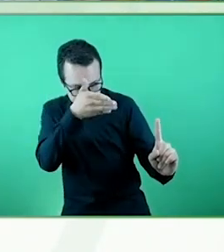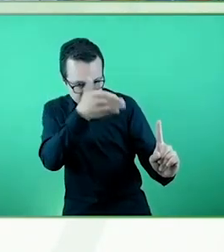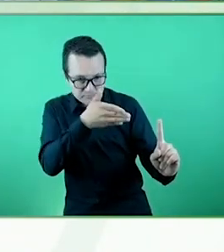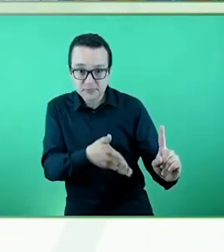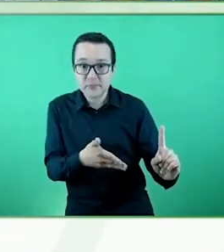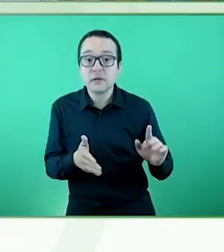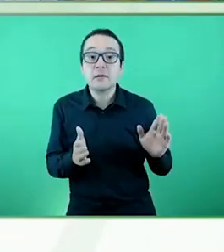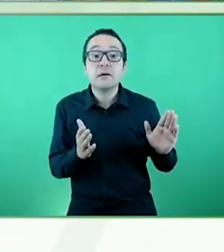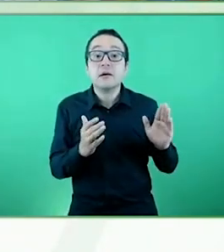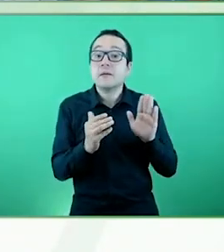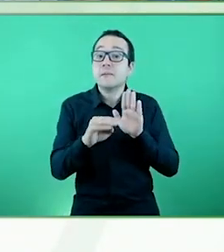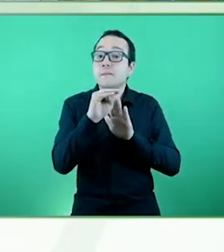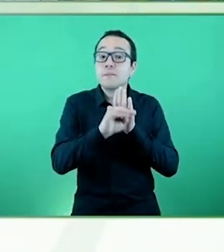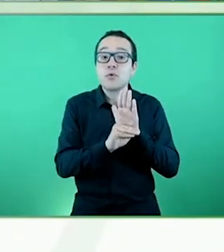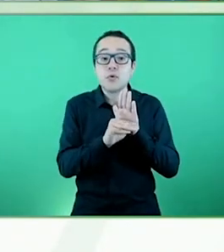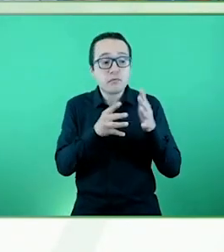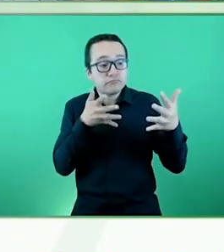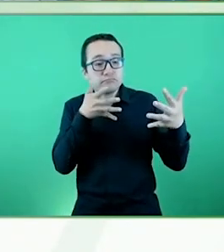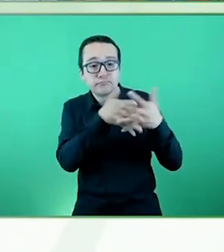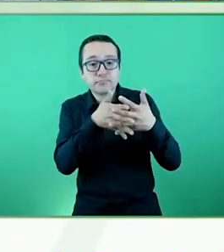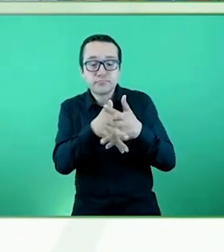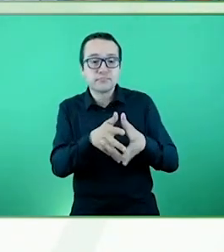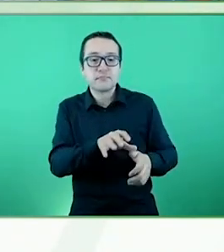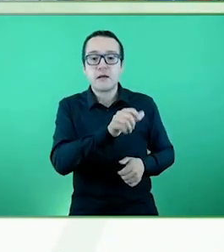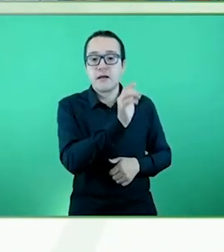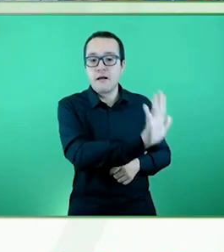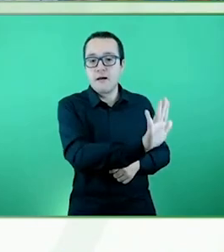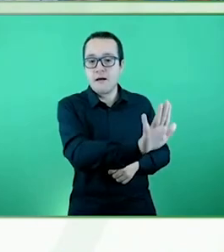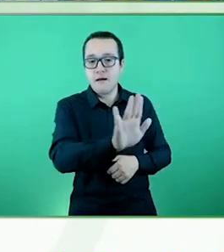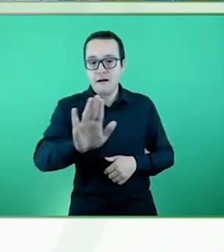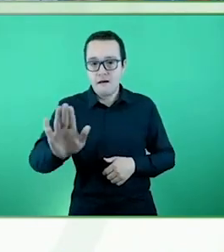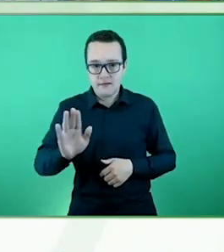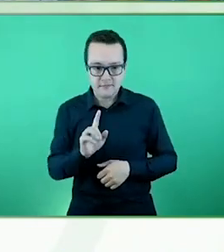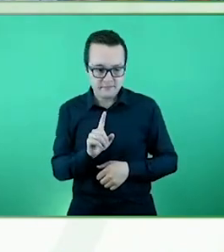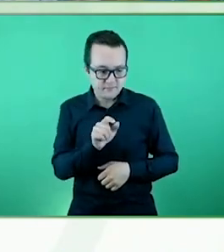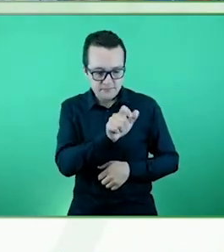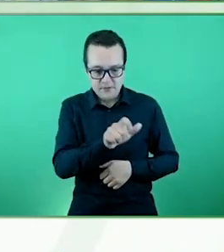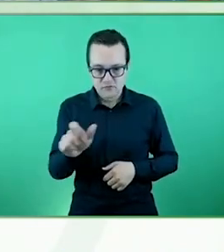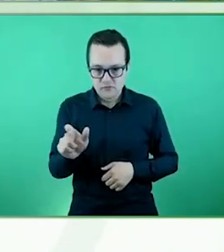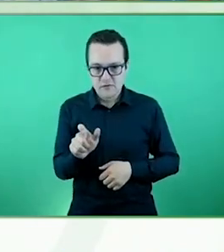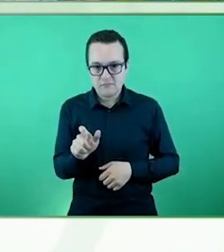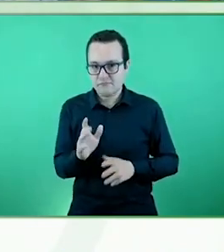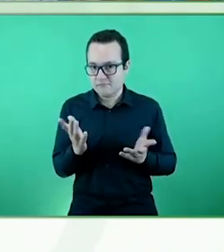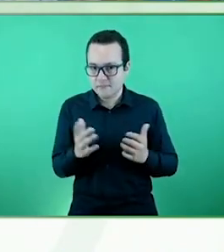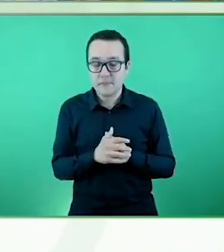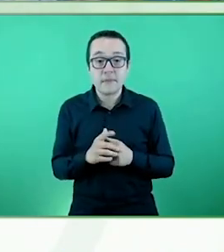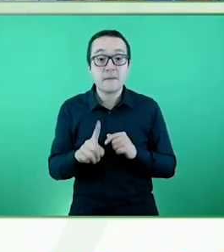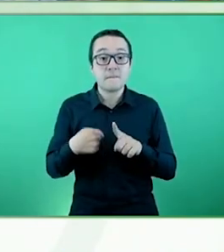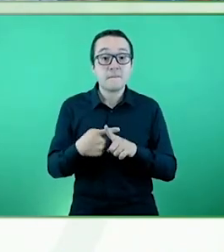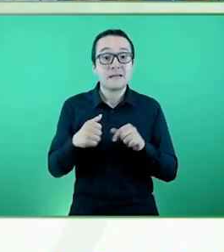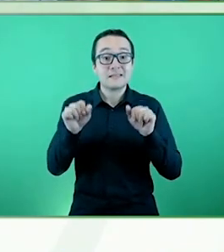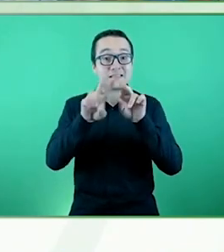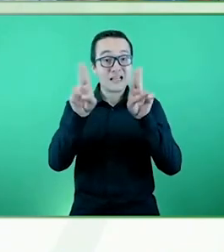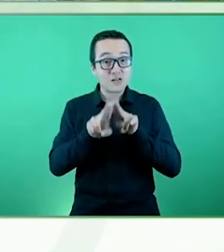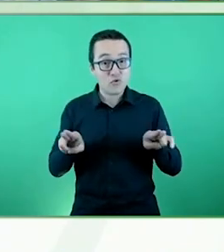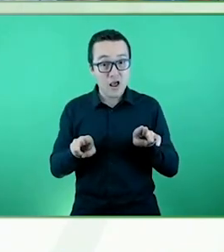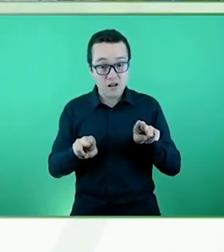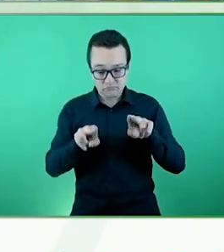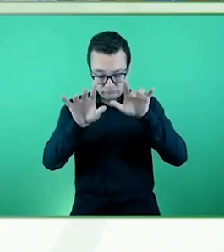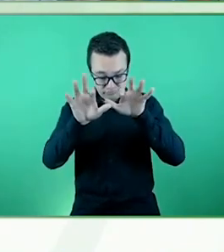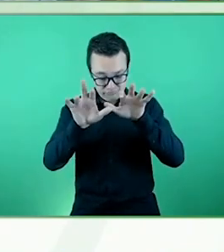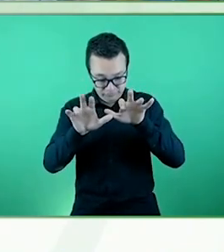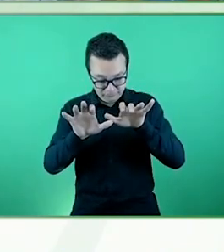implementación de instrumentos de corte internacional para determinar la calidad de vida que tienen las personas